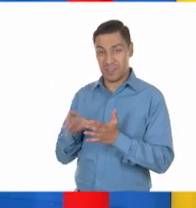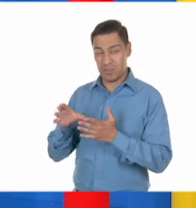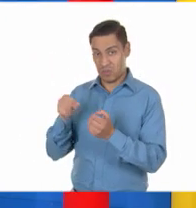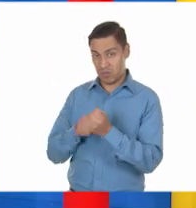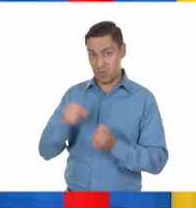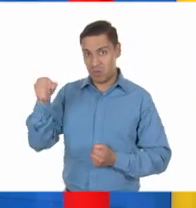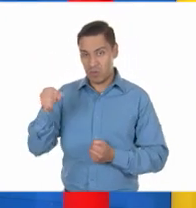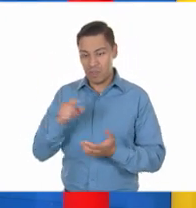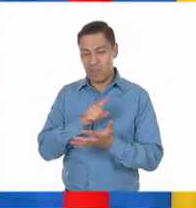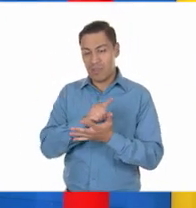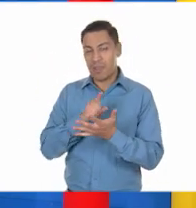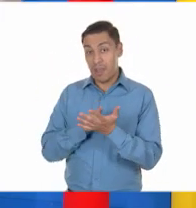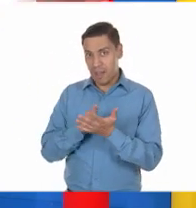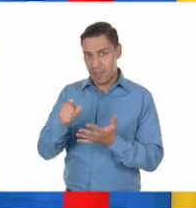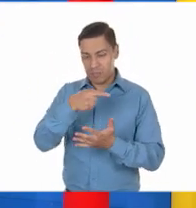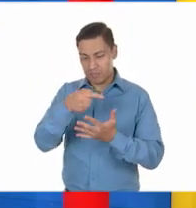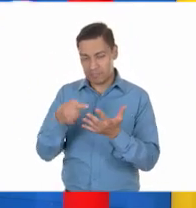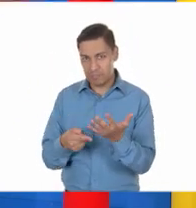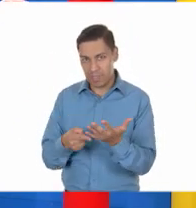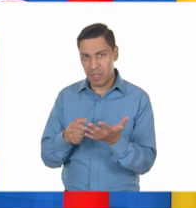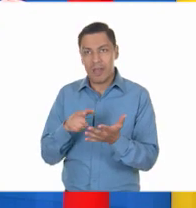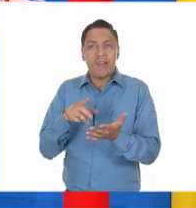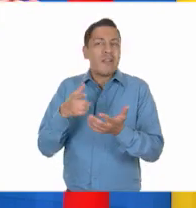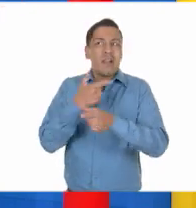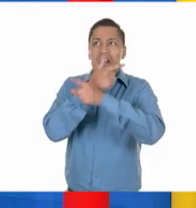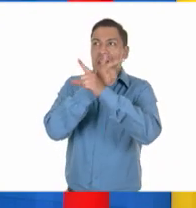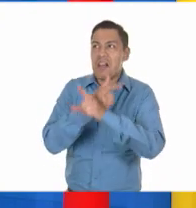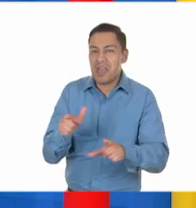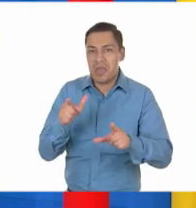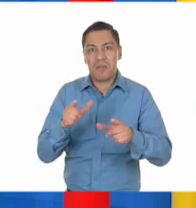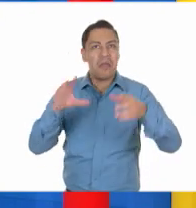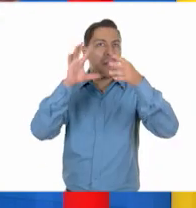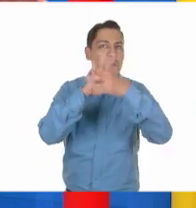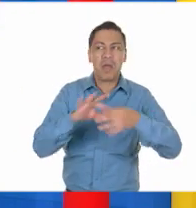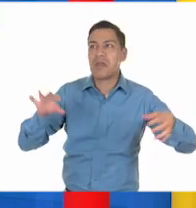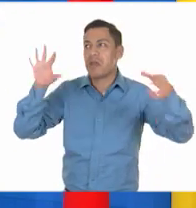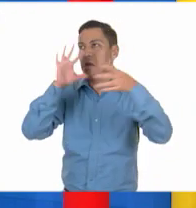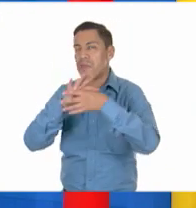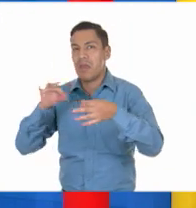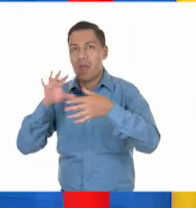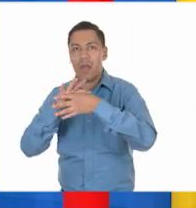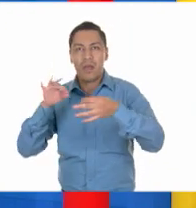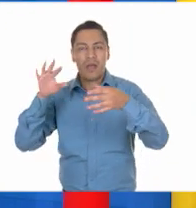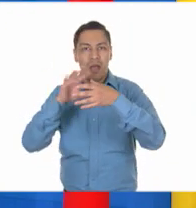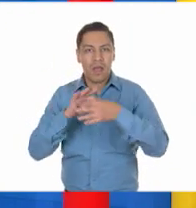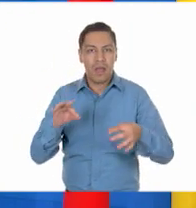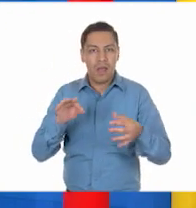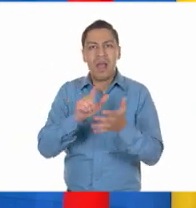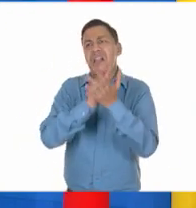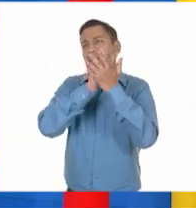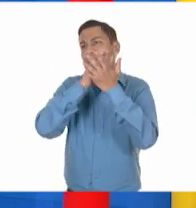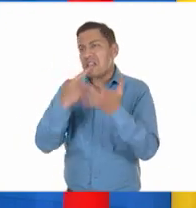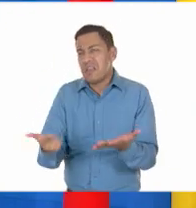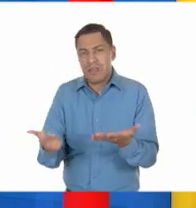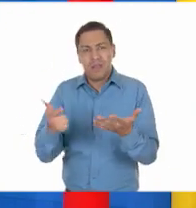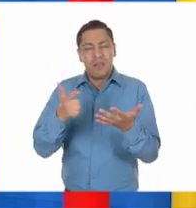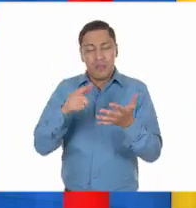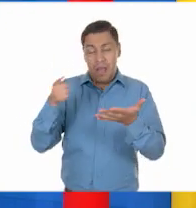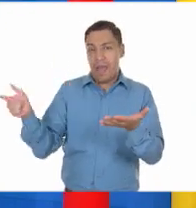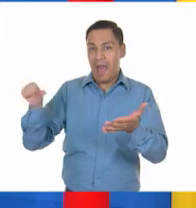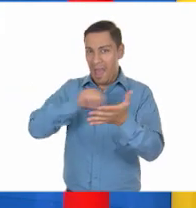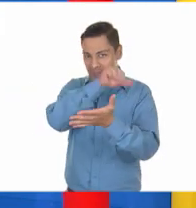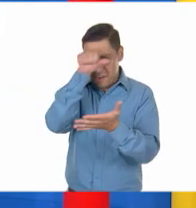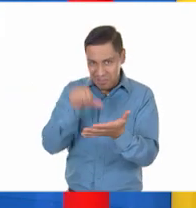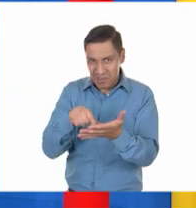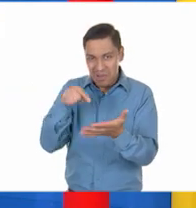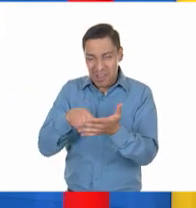derechos, como por ejemplo, la libertad de imprenta y de expresión, para permitir la libre manifestación de ideas y de creencias religiosas. Y en cuanto